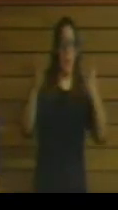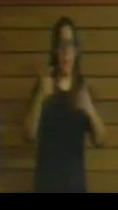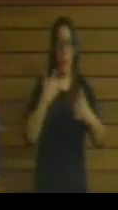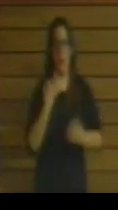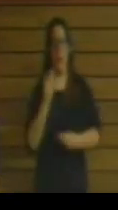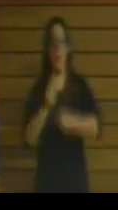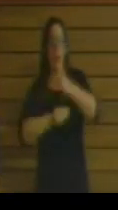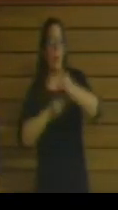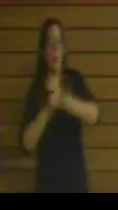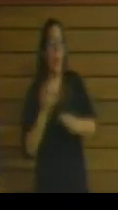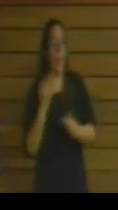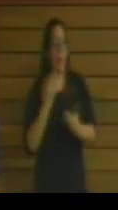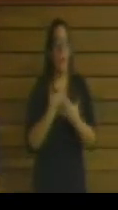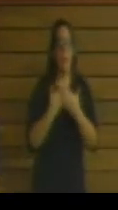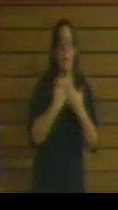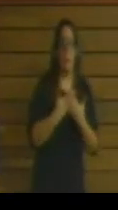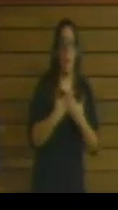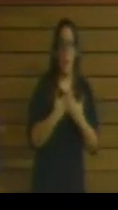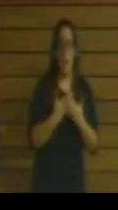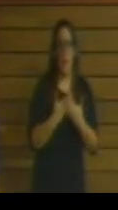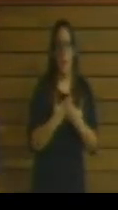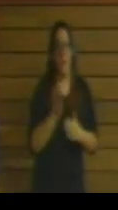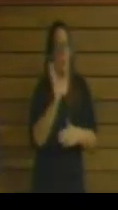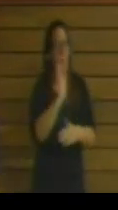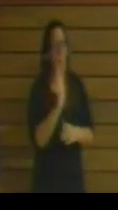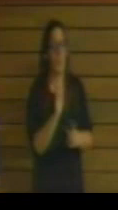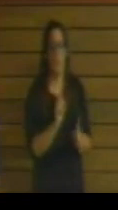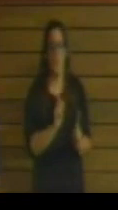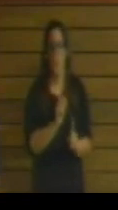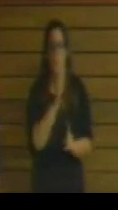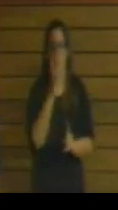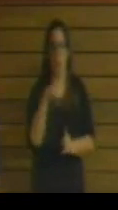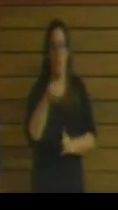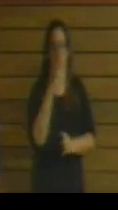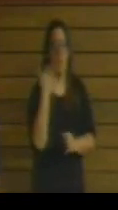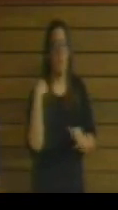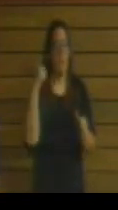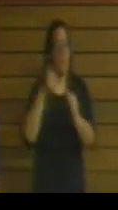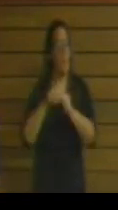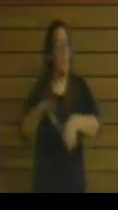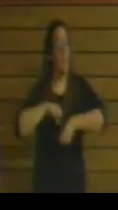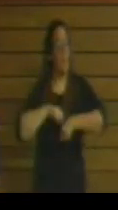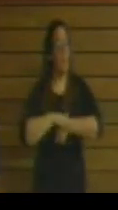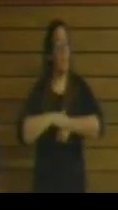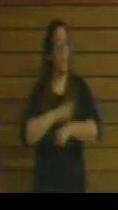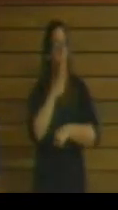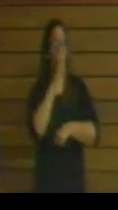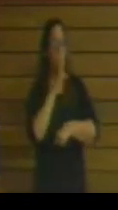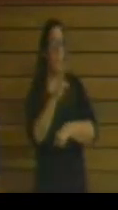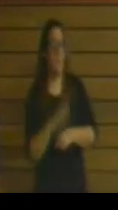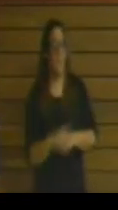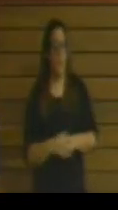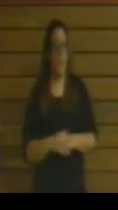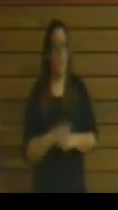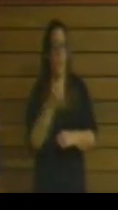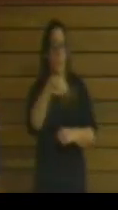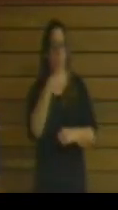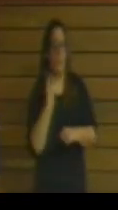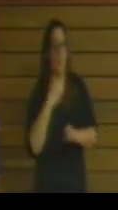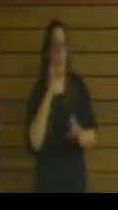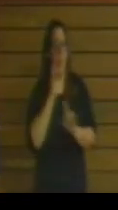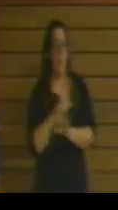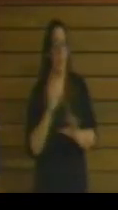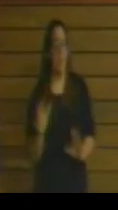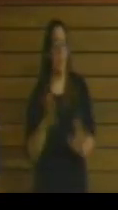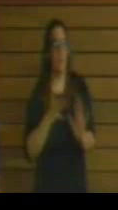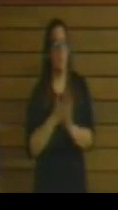hay que estudiar. Que no, señorías. Que ustedes llevan en el gobierno tres años. Que ustedes, teniendo las ideas claras como las tenían en